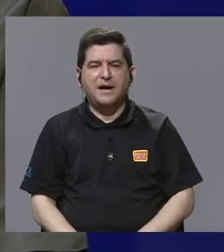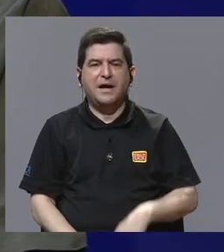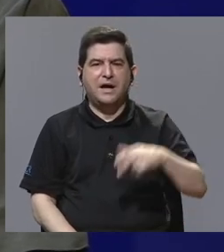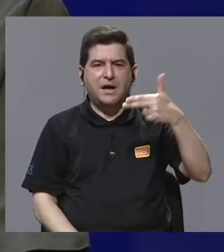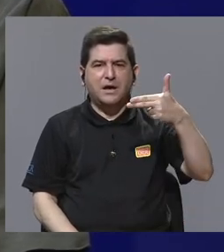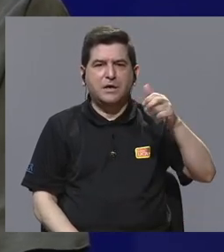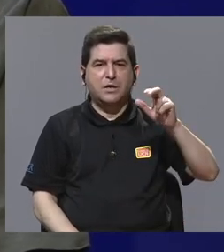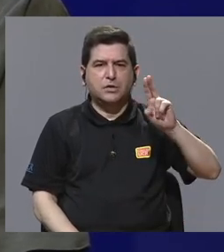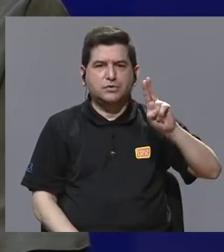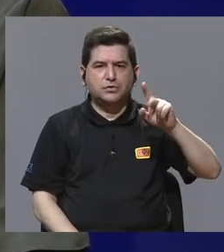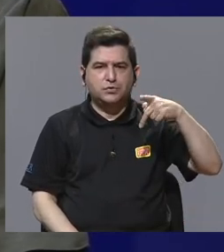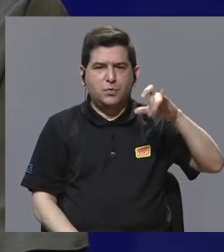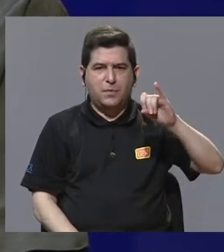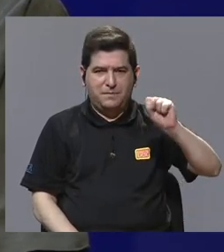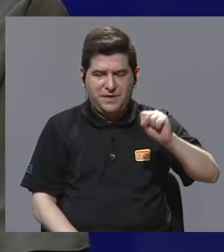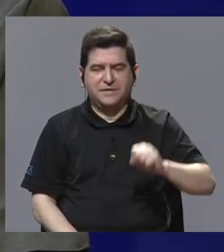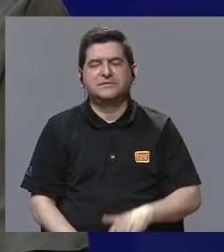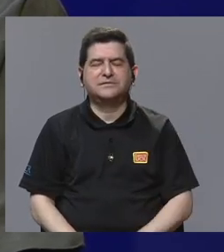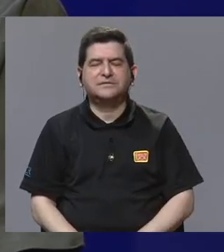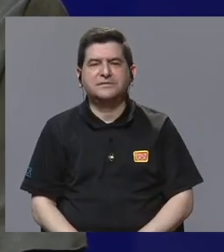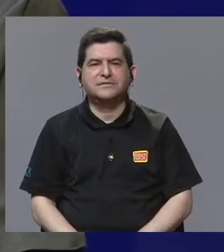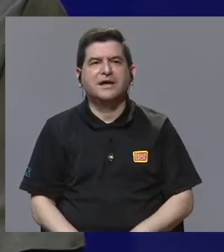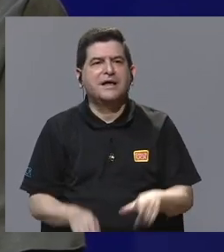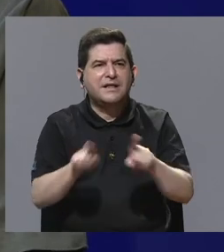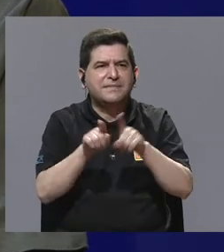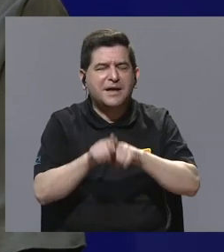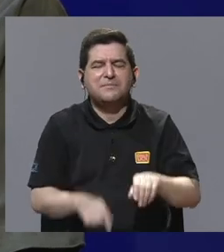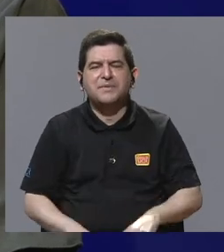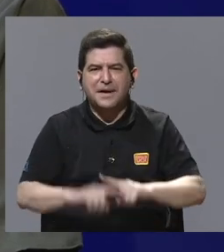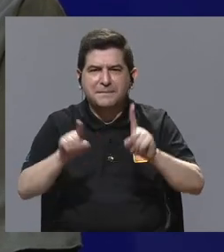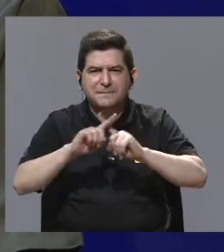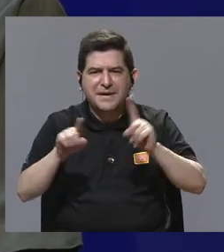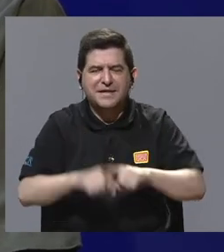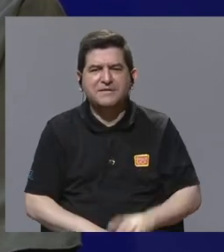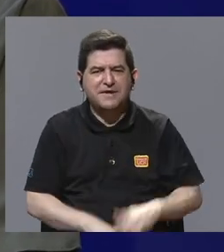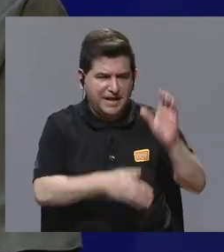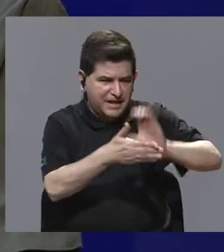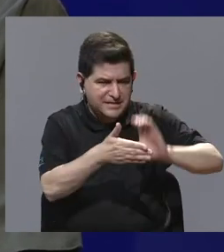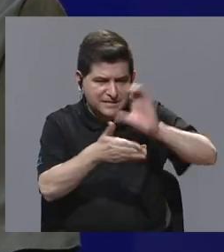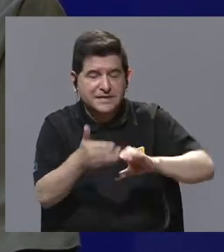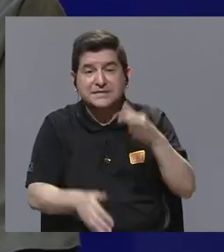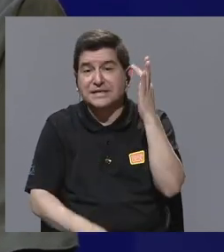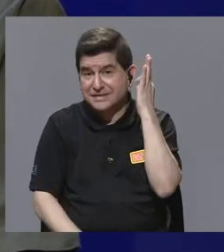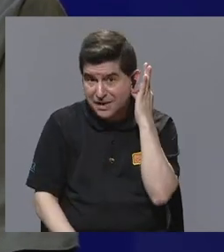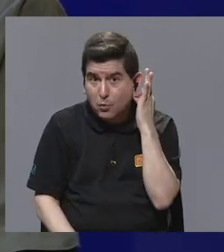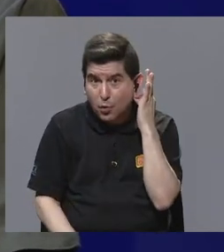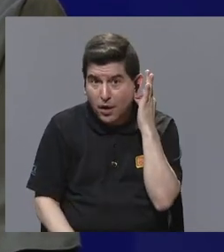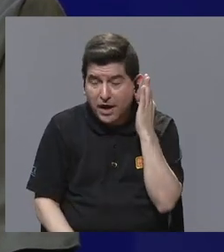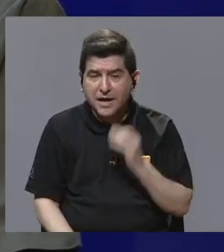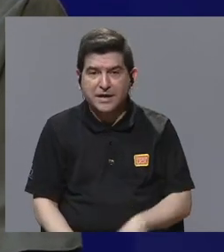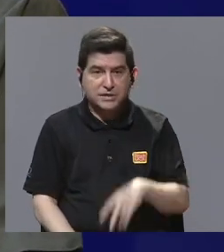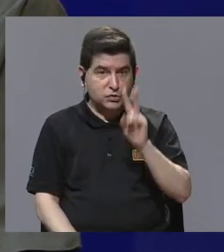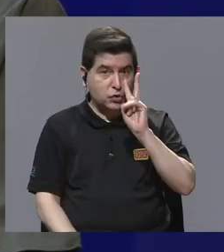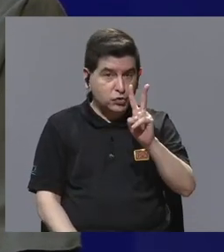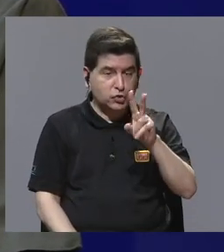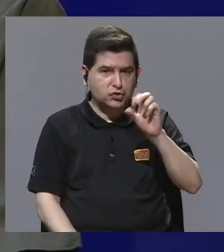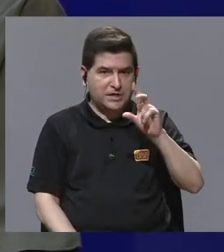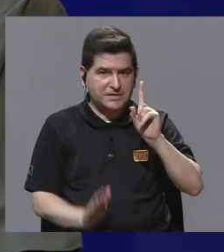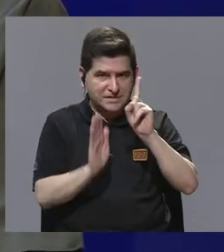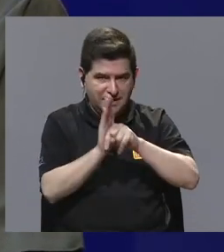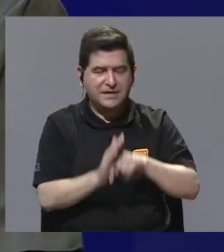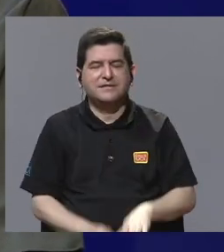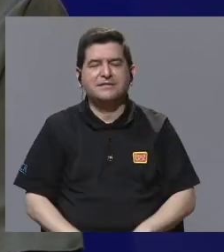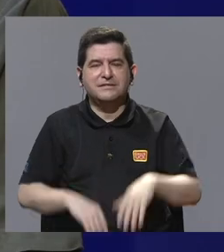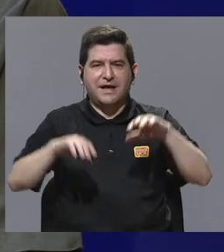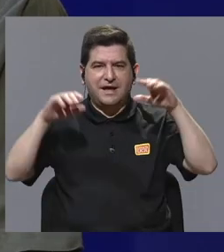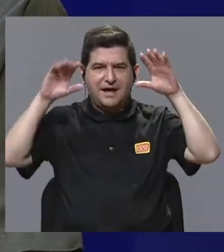Chupis Ortopédica, y además para los episodios particularmente de mujer, los que son dos episodios de media hora,